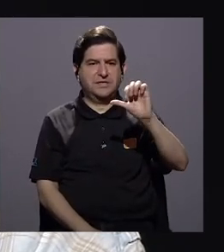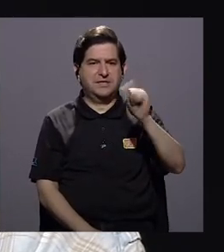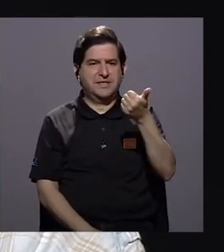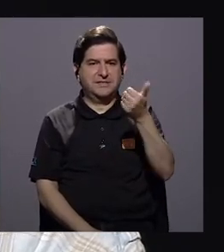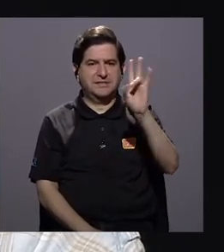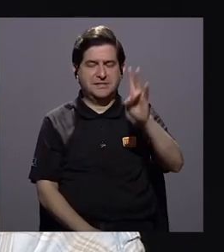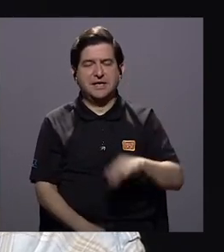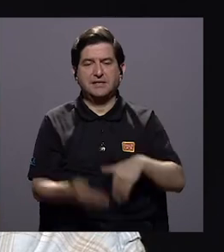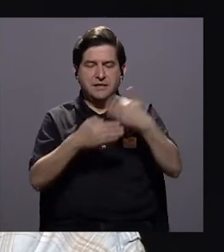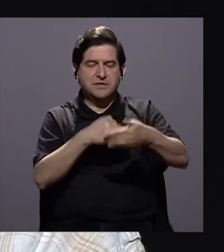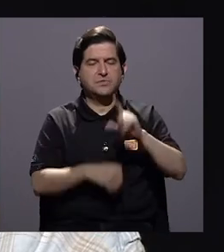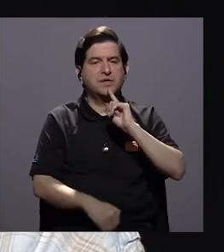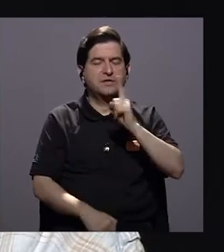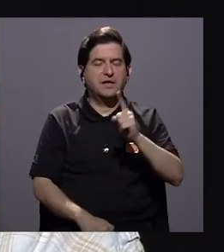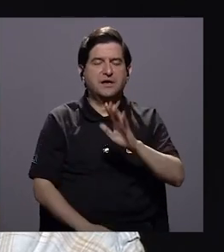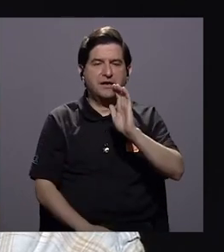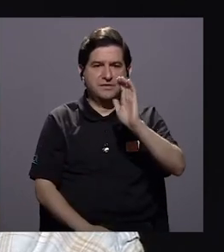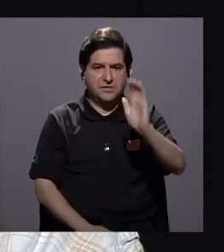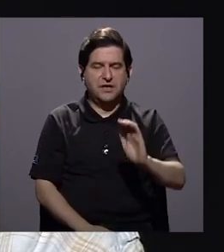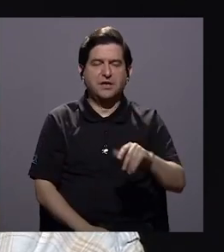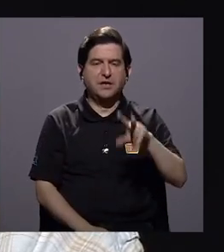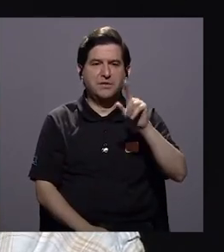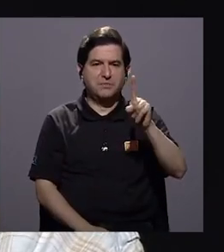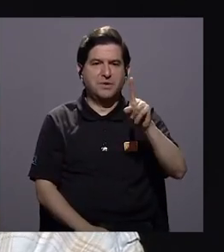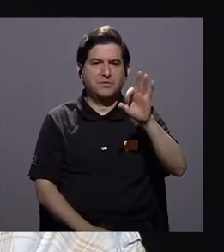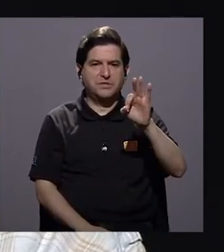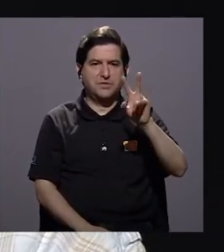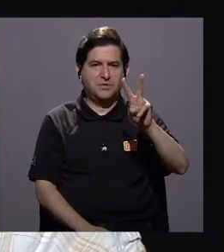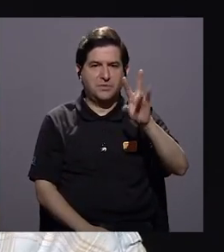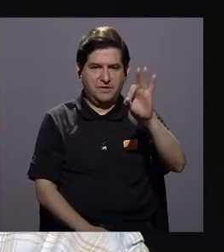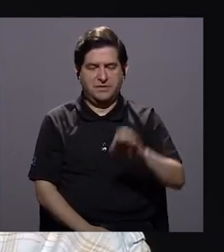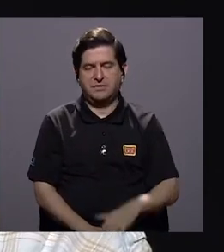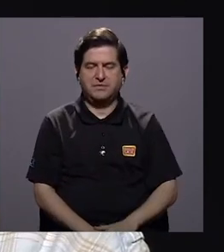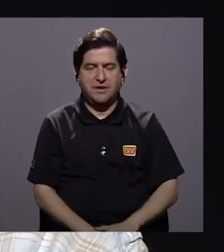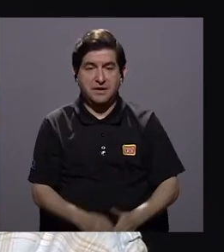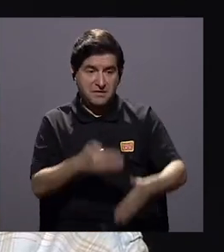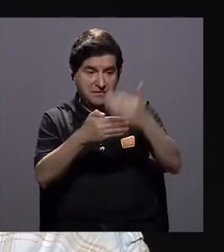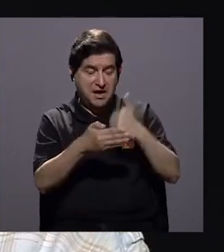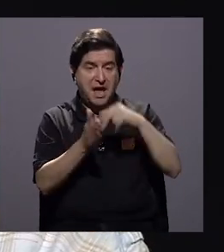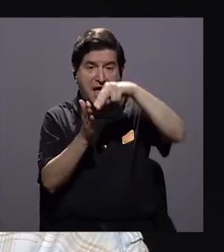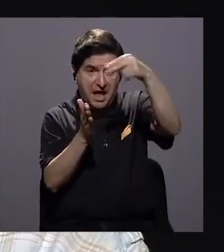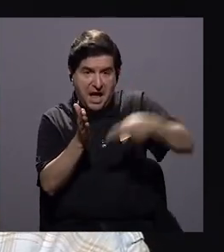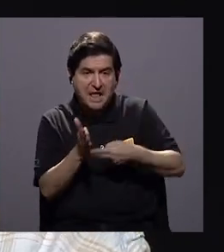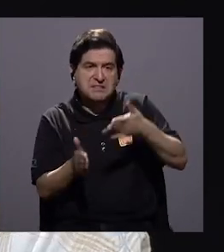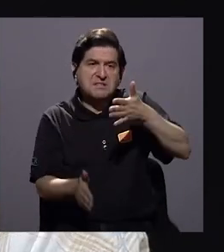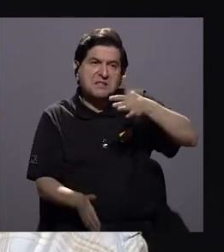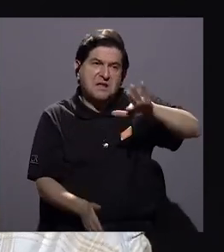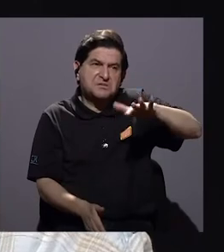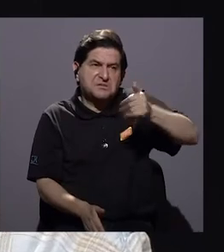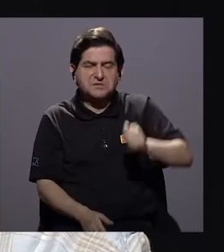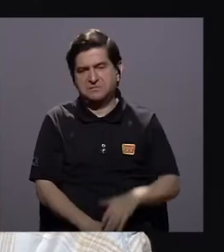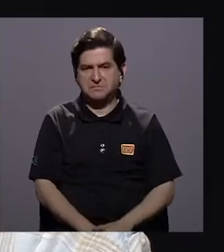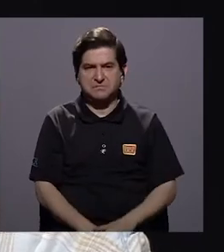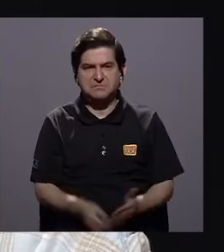la Declaración de los Derechos del Niño del 29, etc. Comenzamos a ver que anterior a la Convención, más o menos, habían